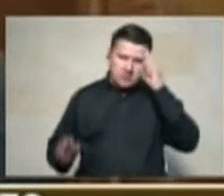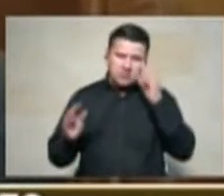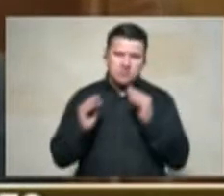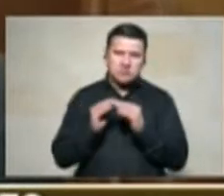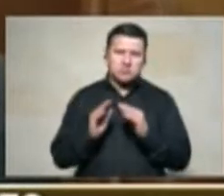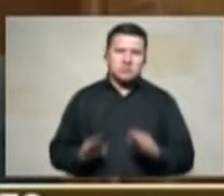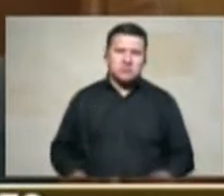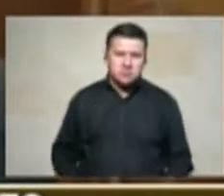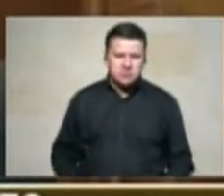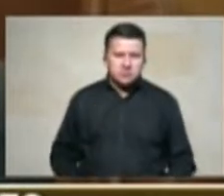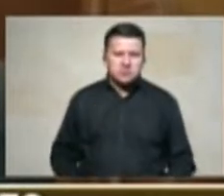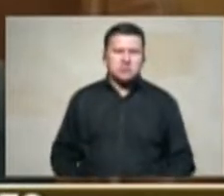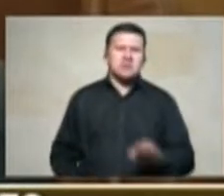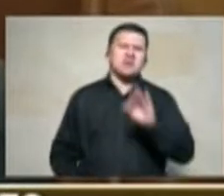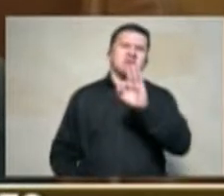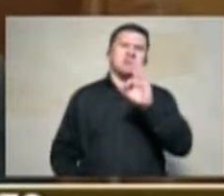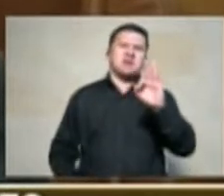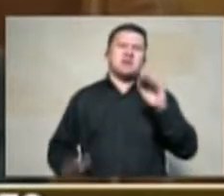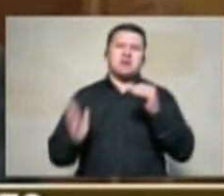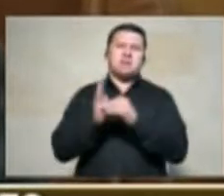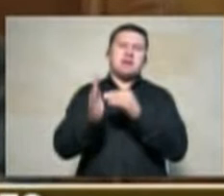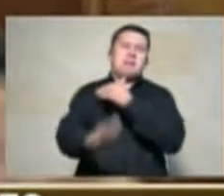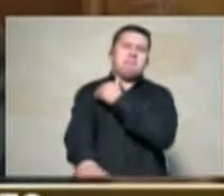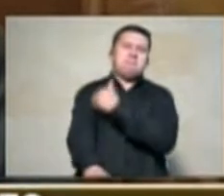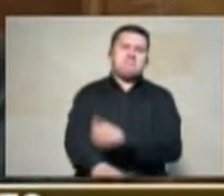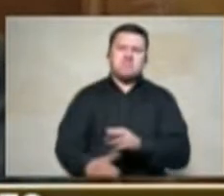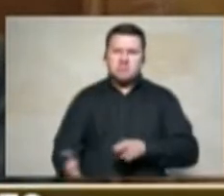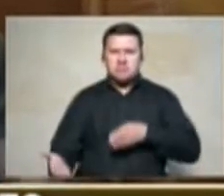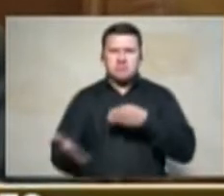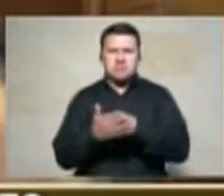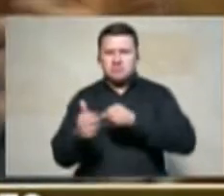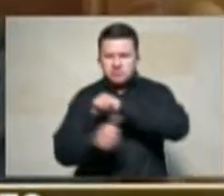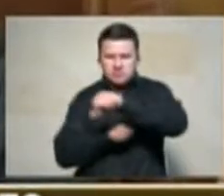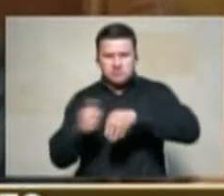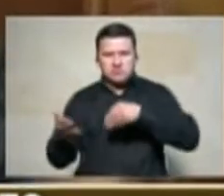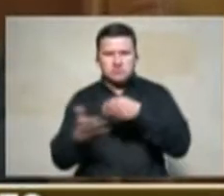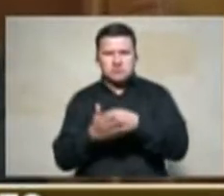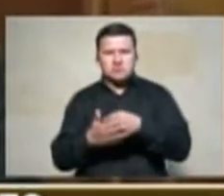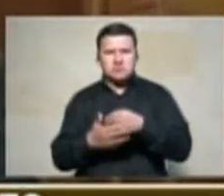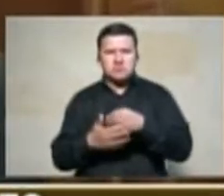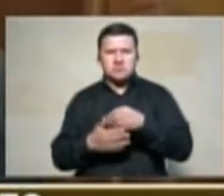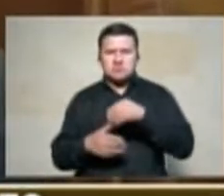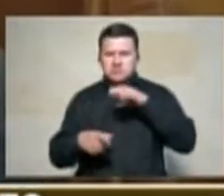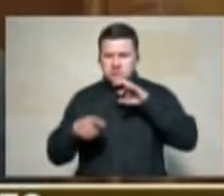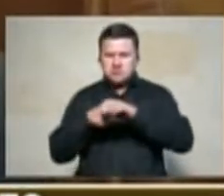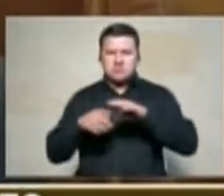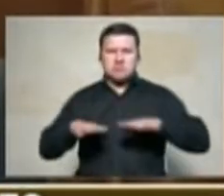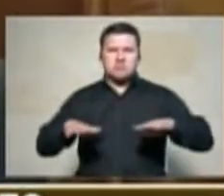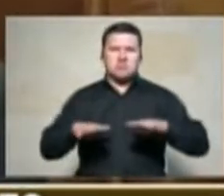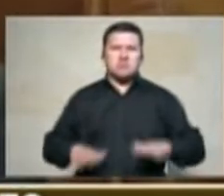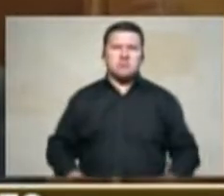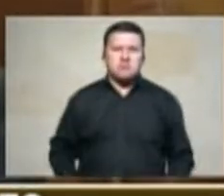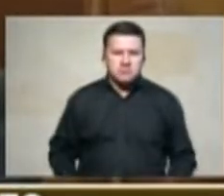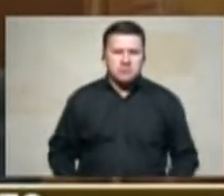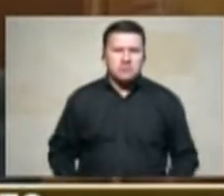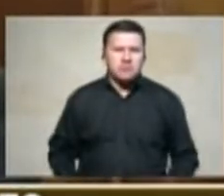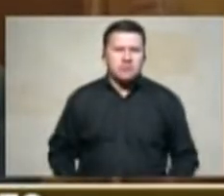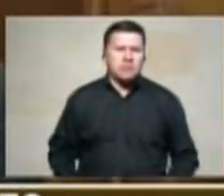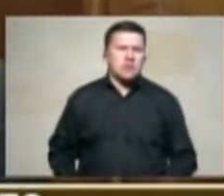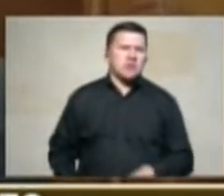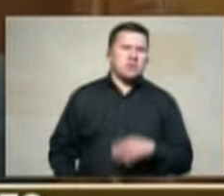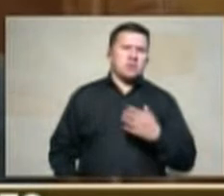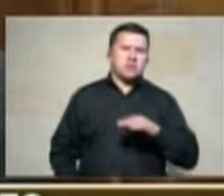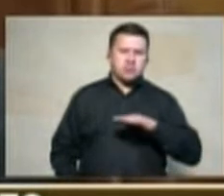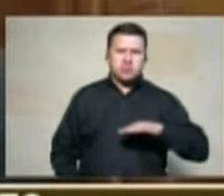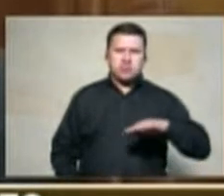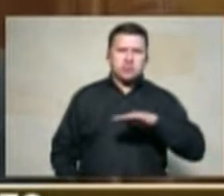para pagar compensaciones a esos segundos ocupantes son cifras irrisorias y que se debe fortalecer